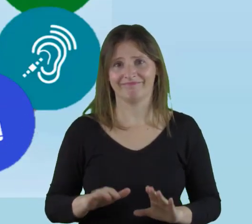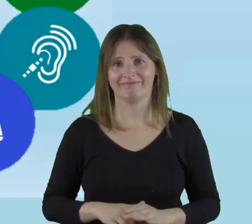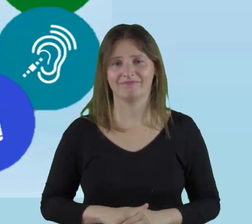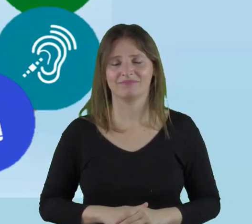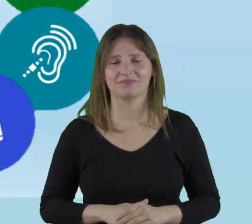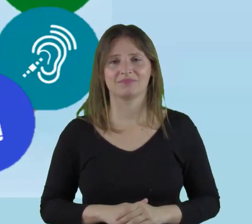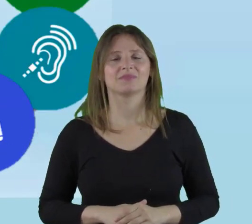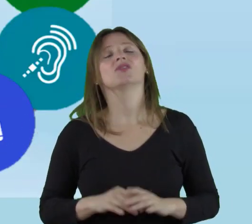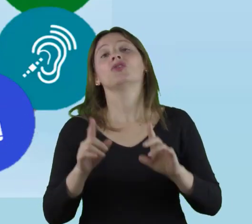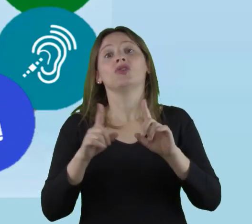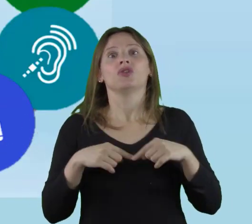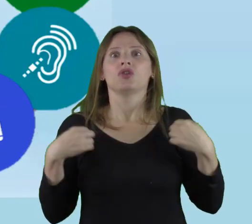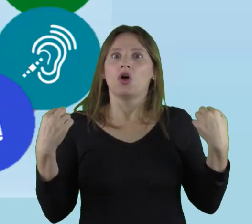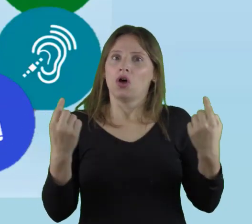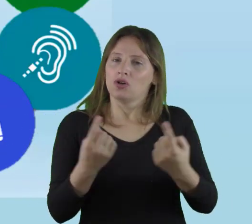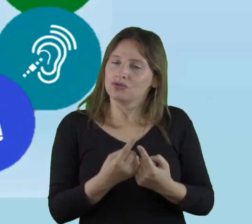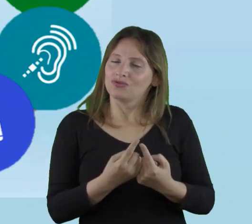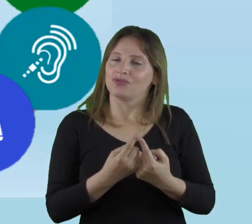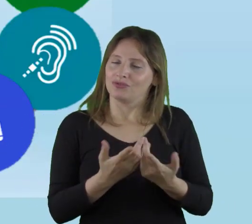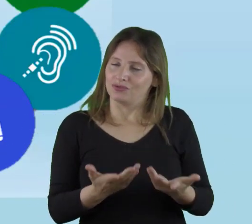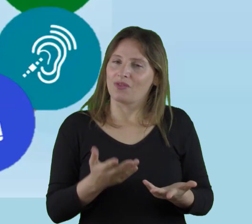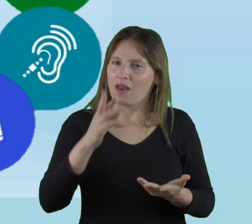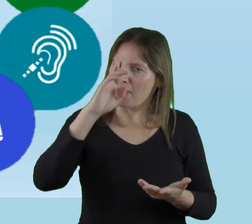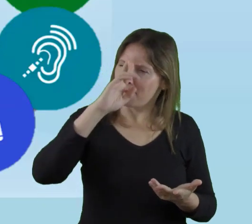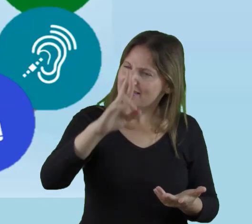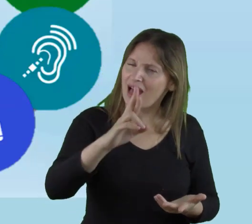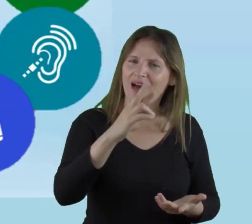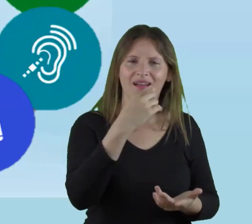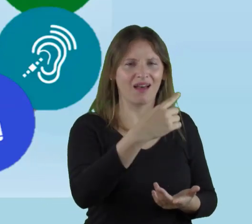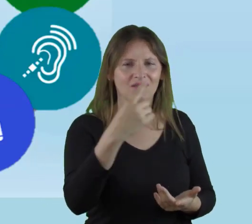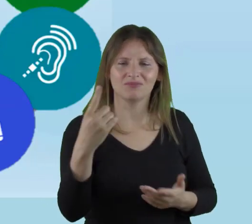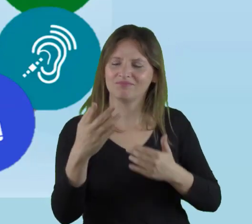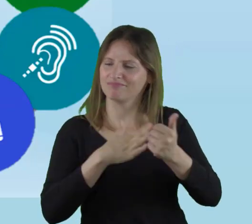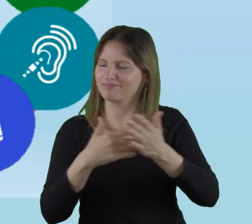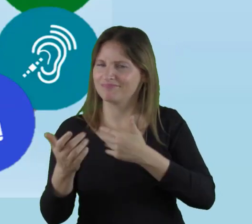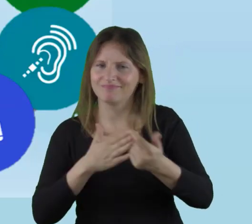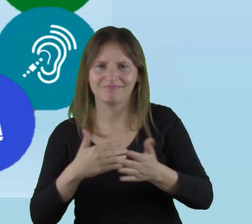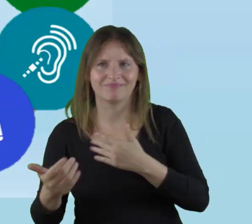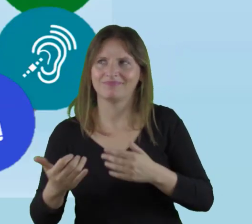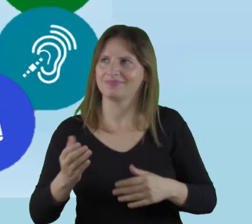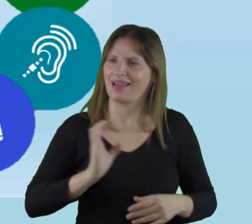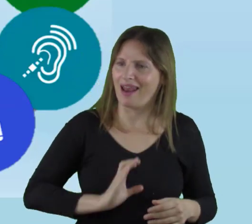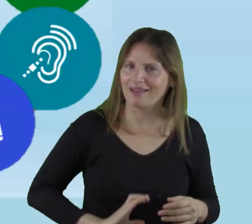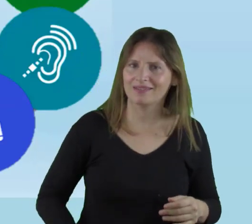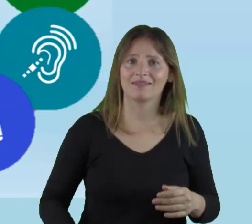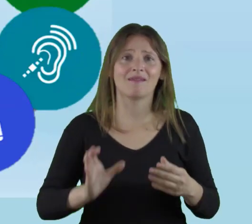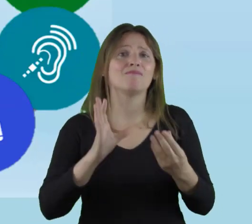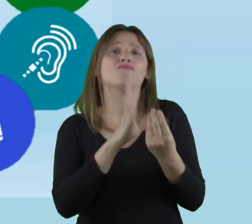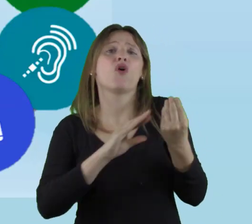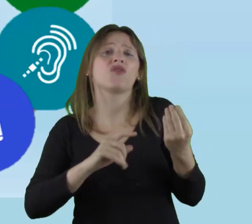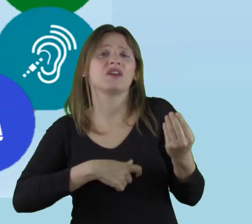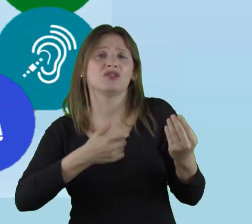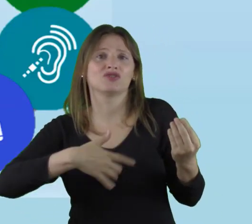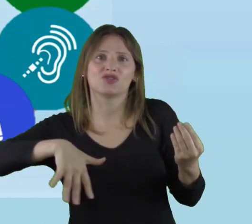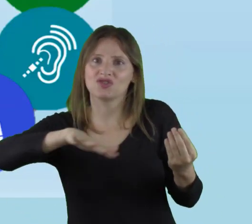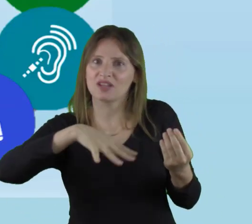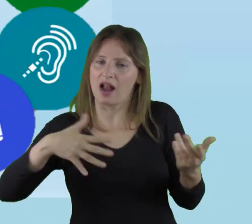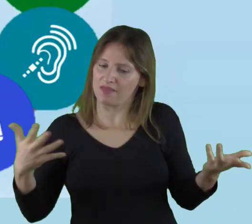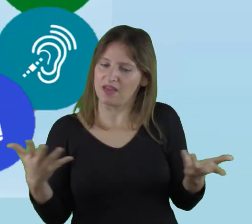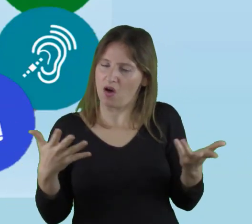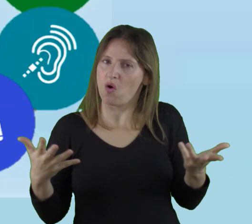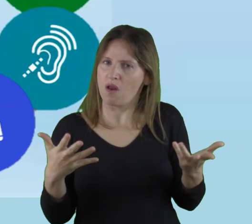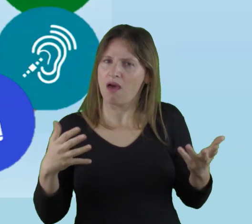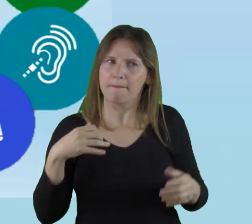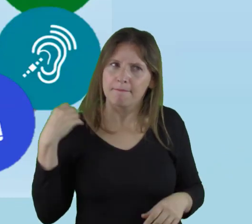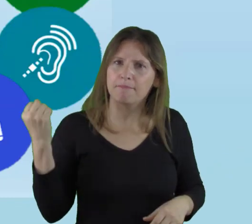vidas. Nosotros tenemos que tener en cuenta que el modelo social hoy